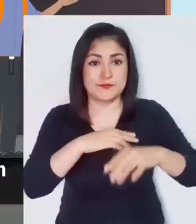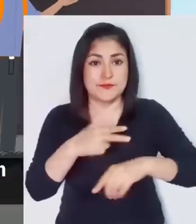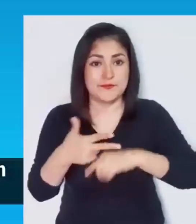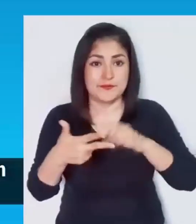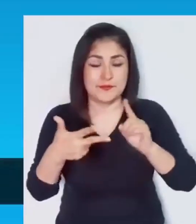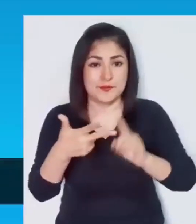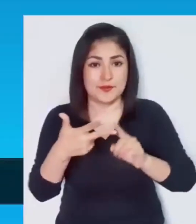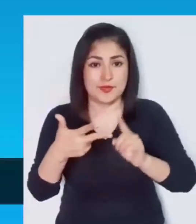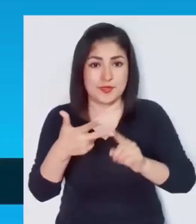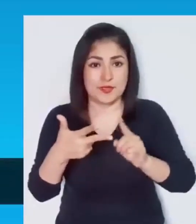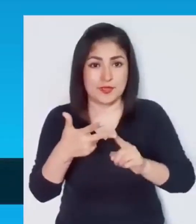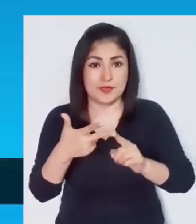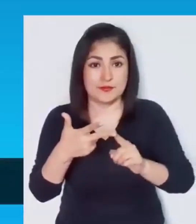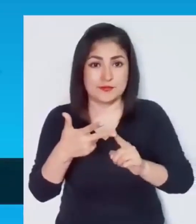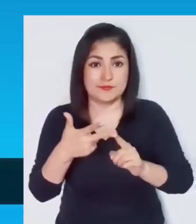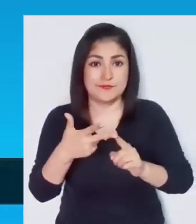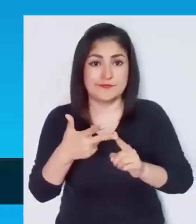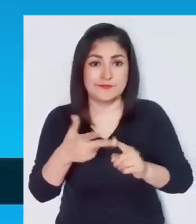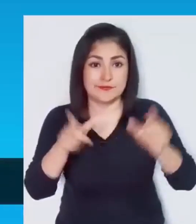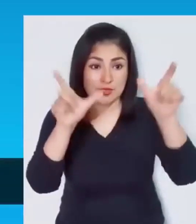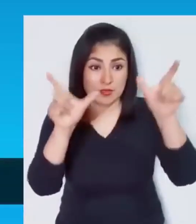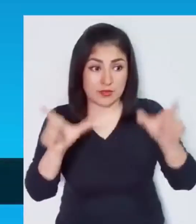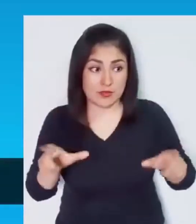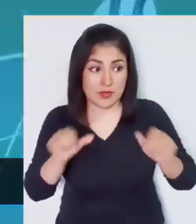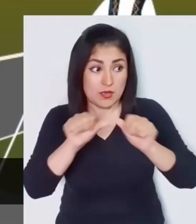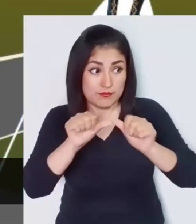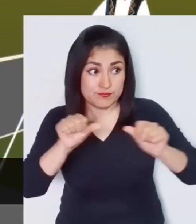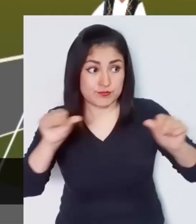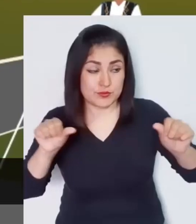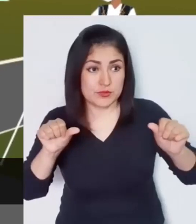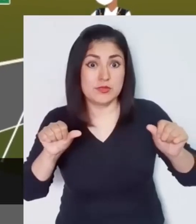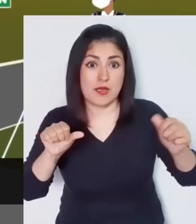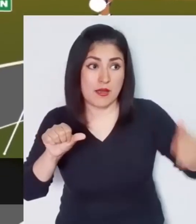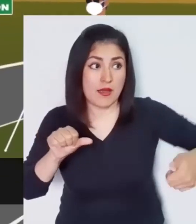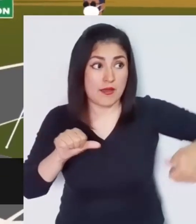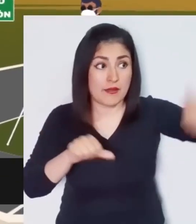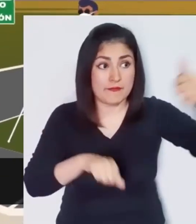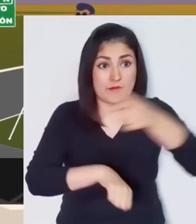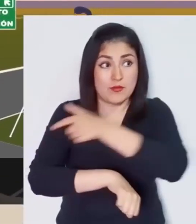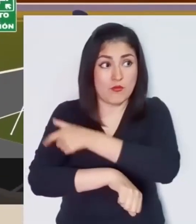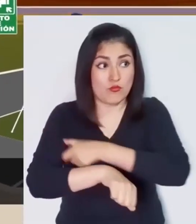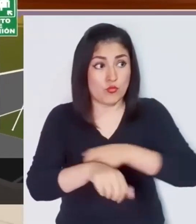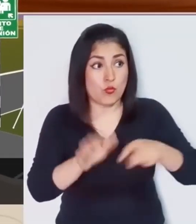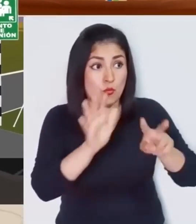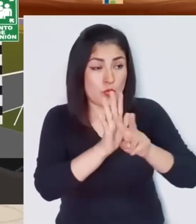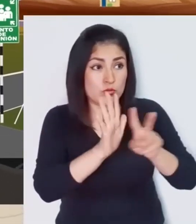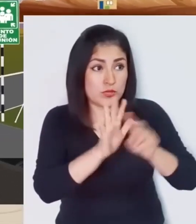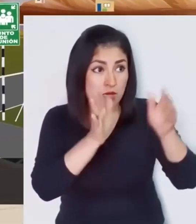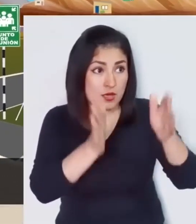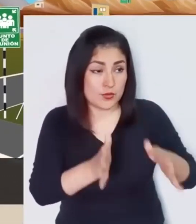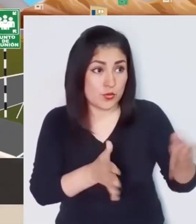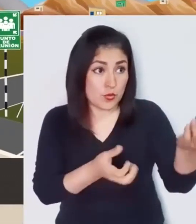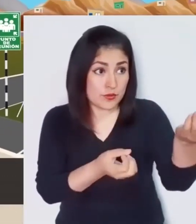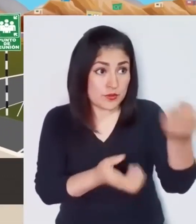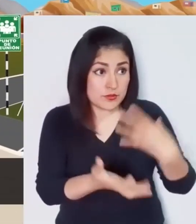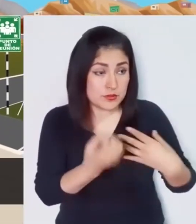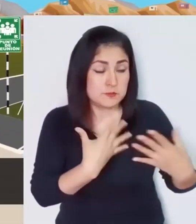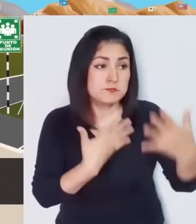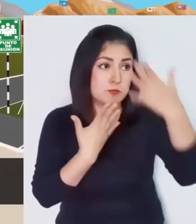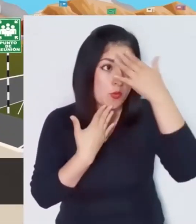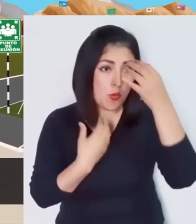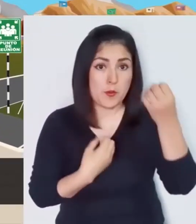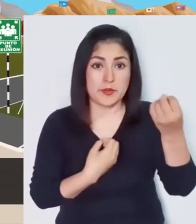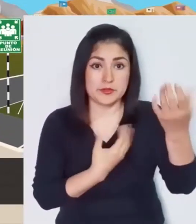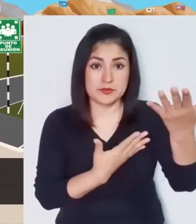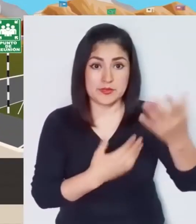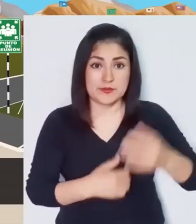externa. Momento 3. Respeta la distancia social y sigue las indicaciones de autoridades o voluntarios hasta el